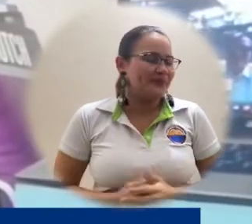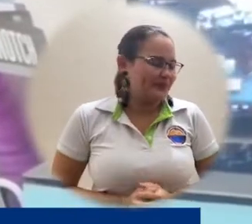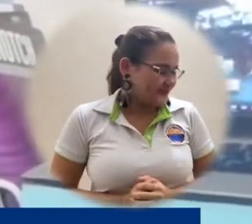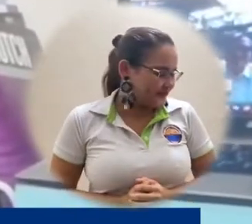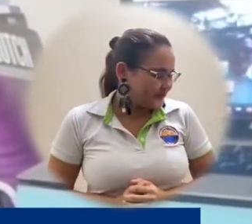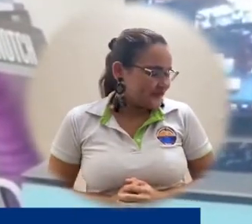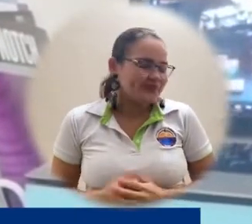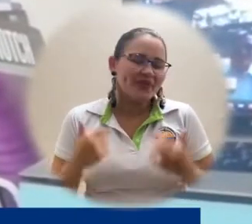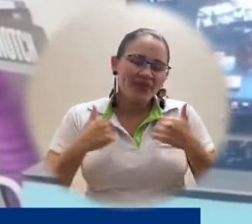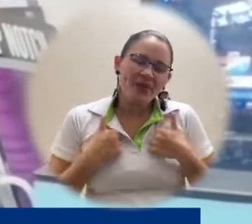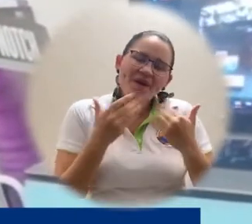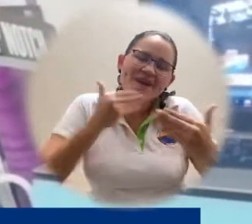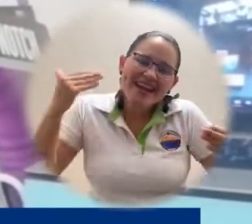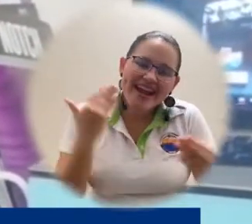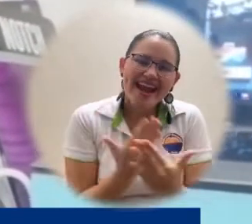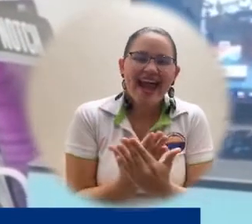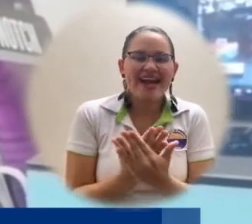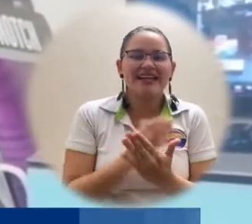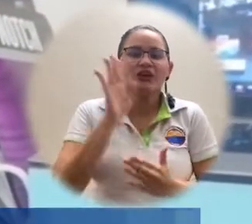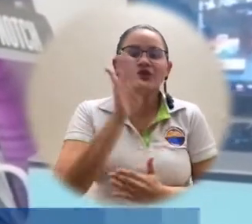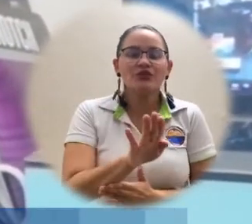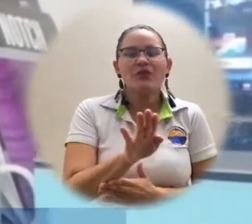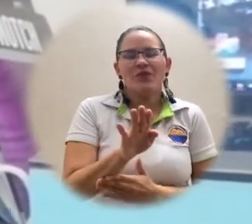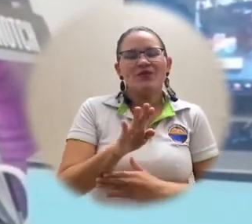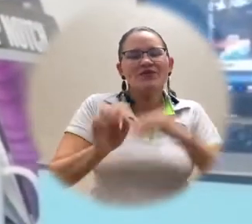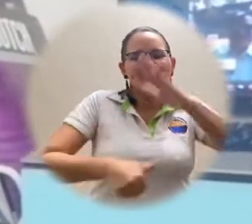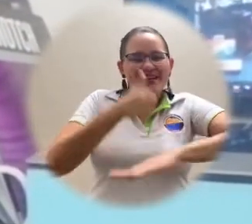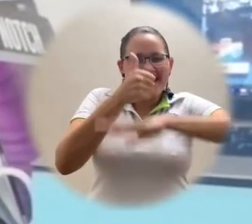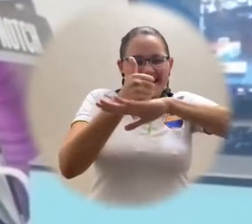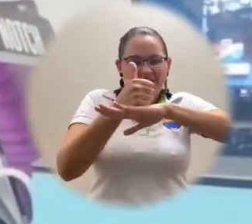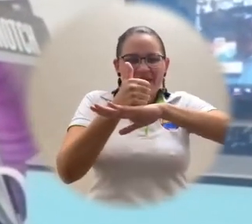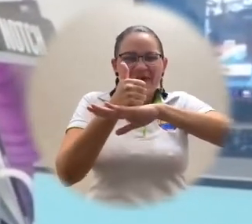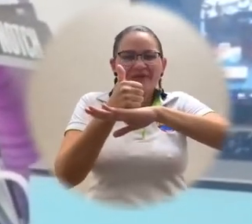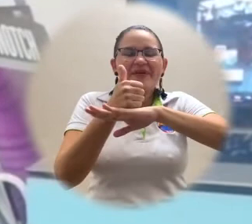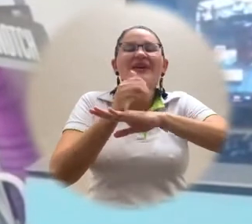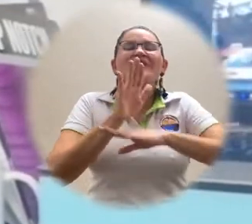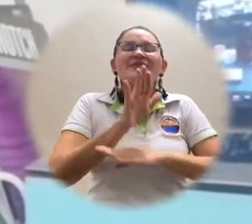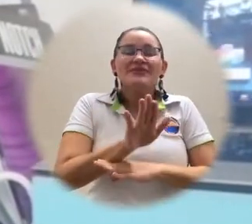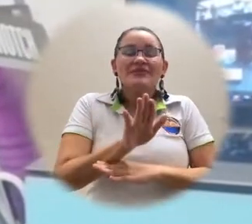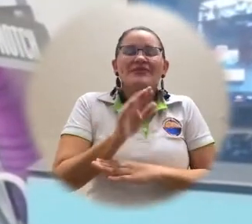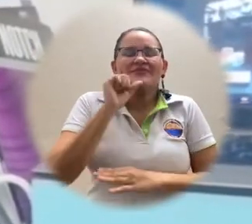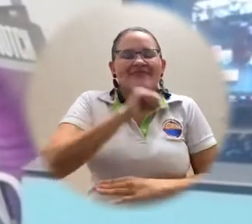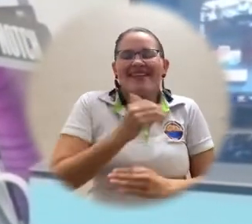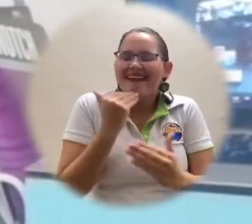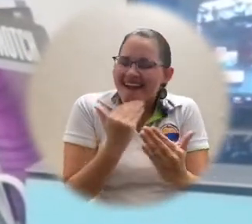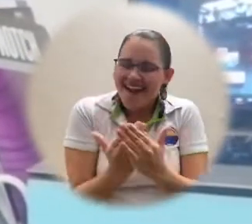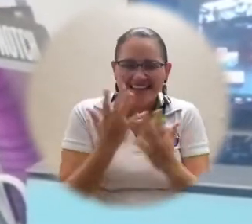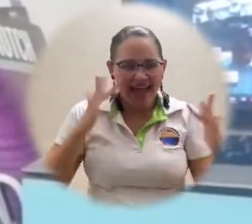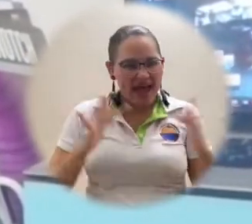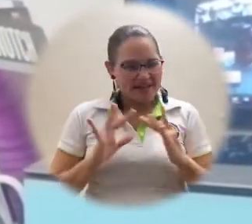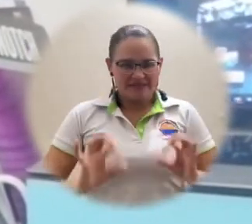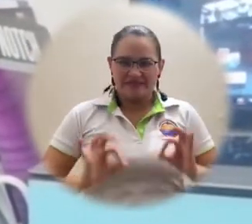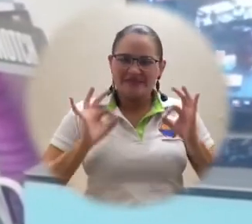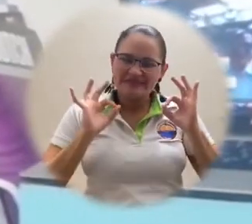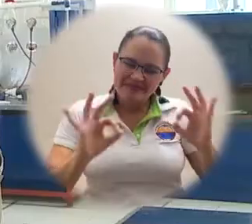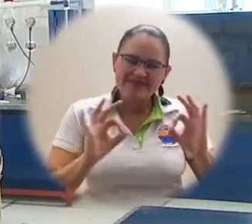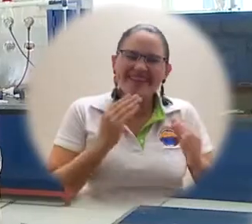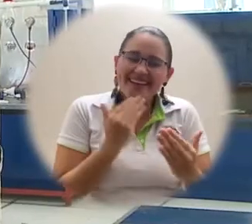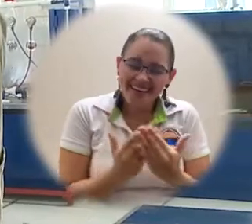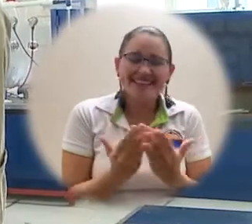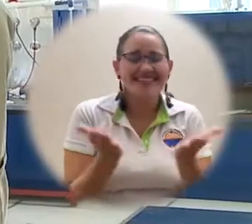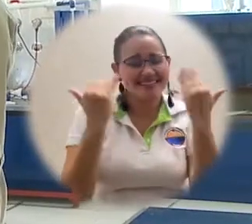Pablo y directivo de la Universidad Magdalena por celebrarnos este día en medio de este distanciamiento físico,